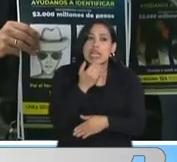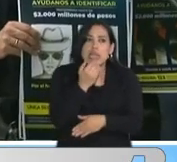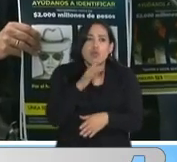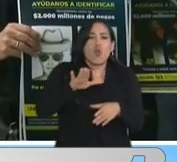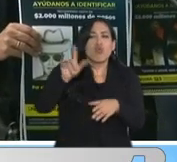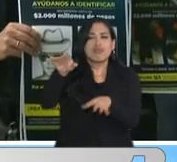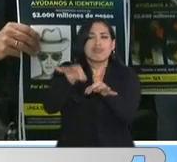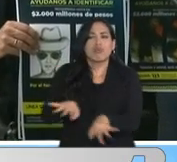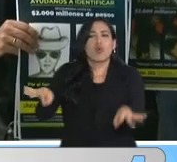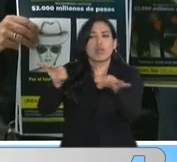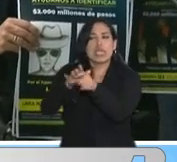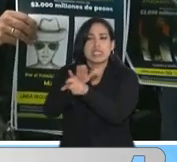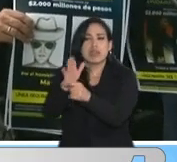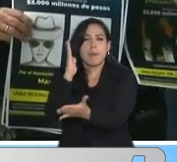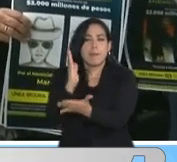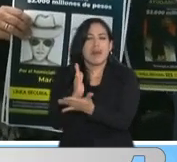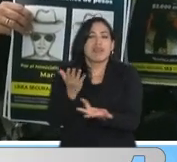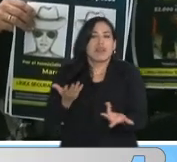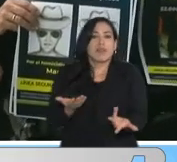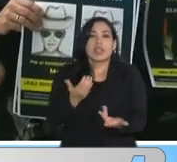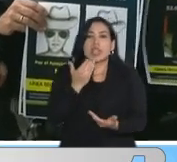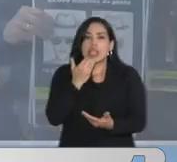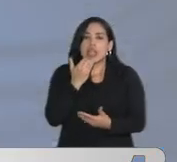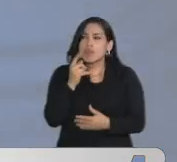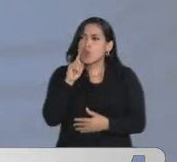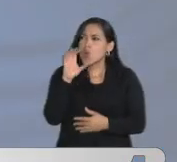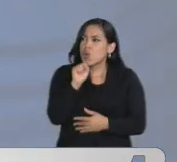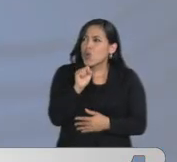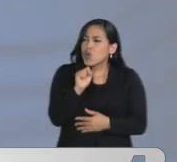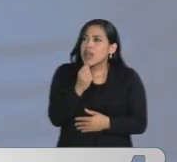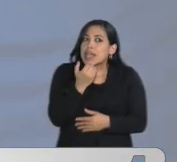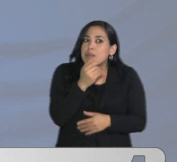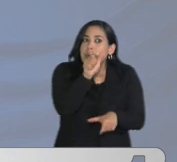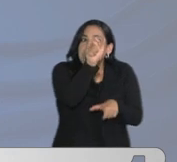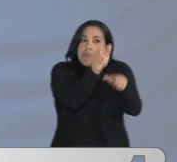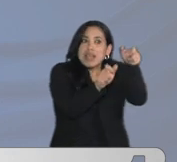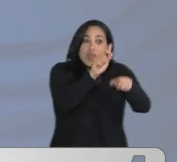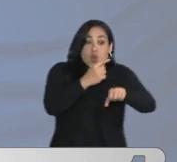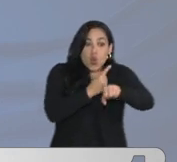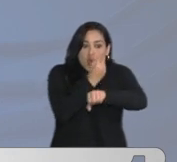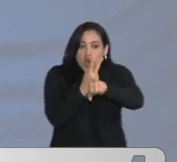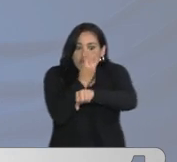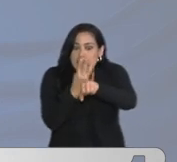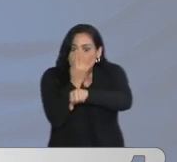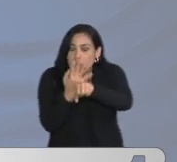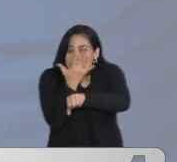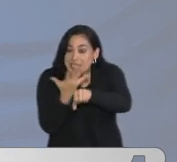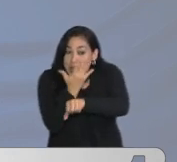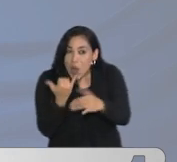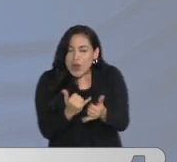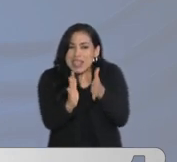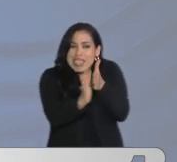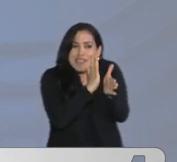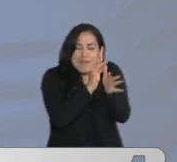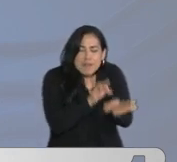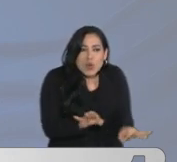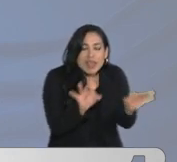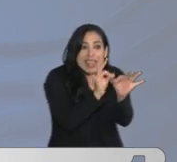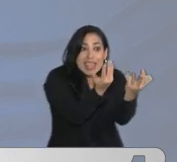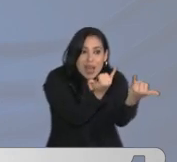casos importantes en los cuales han sido determinantes en las primeras horas tener esta información.